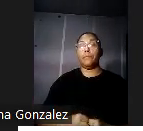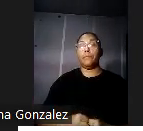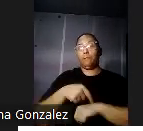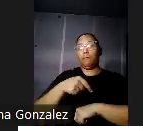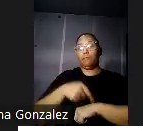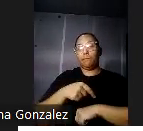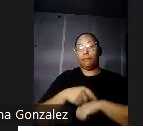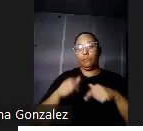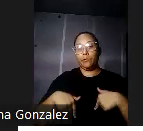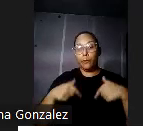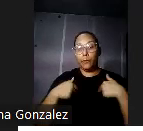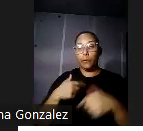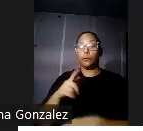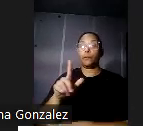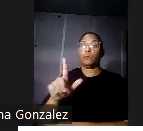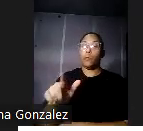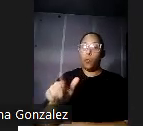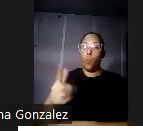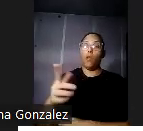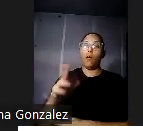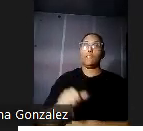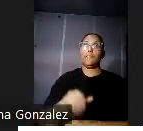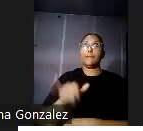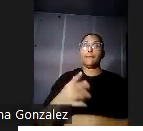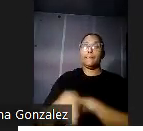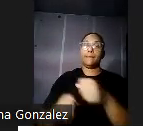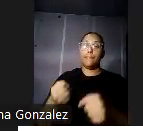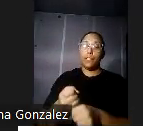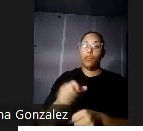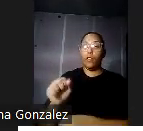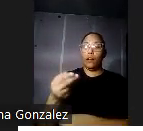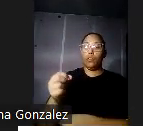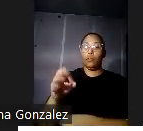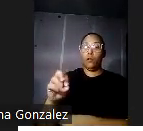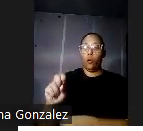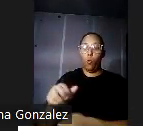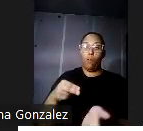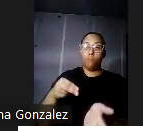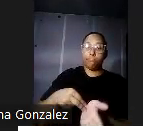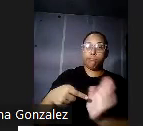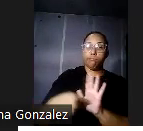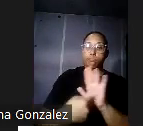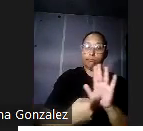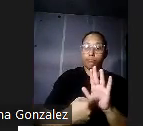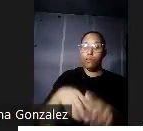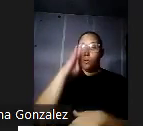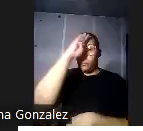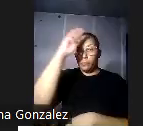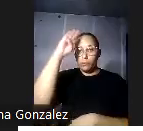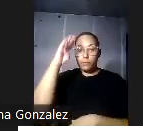Más tarde ese mismo año Ashford recibió la orden de comandar el hospital general de Ponce.